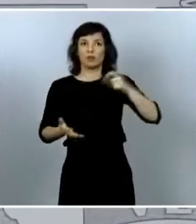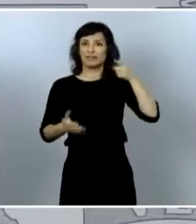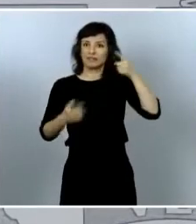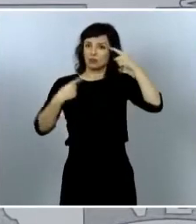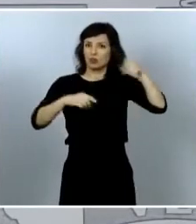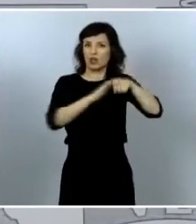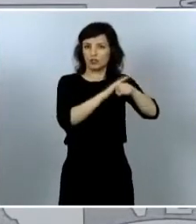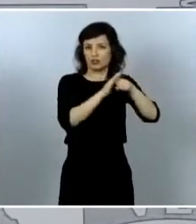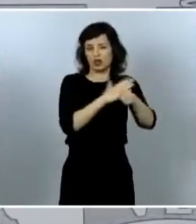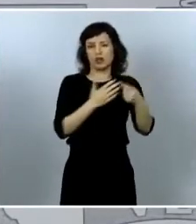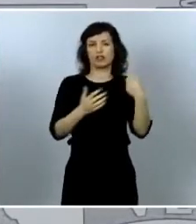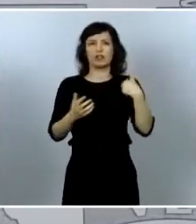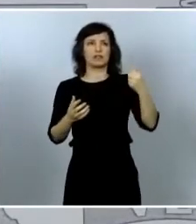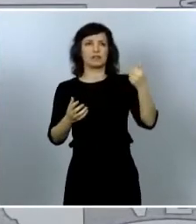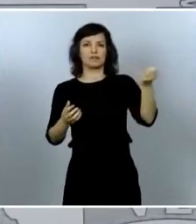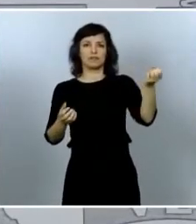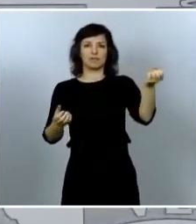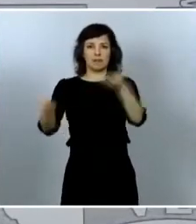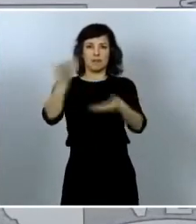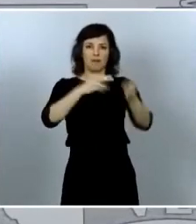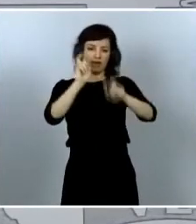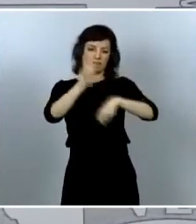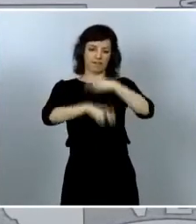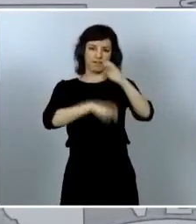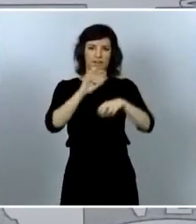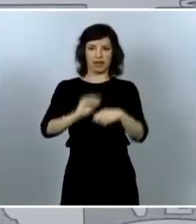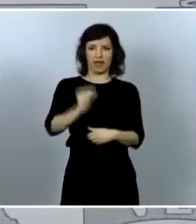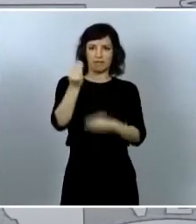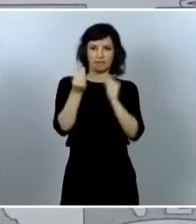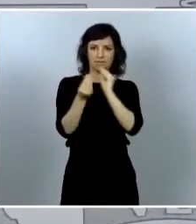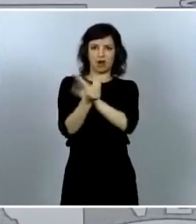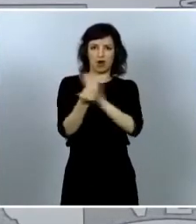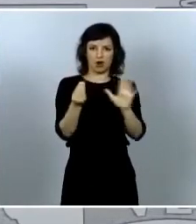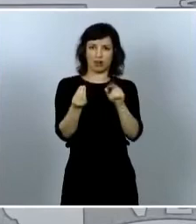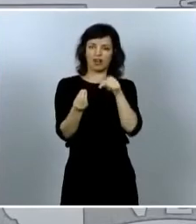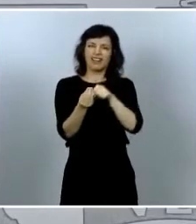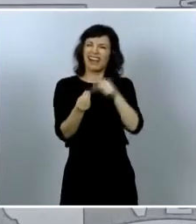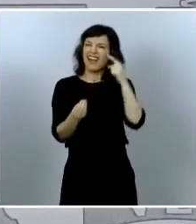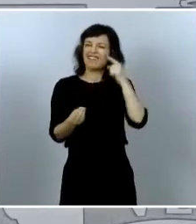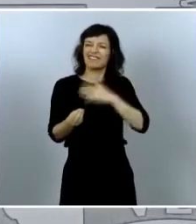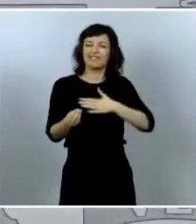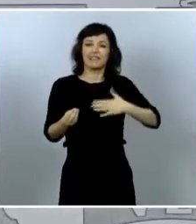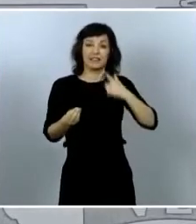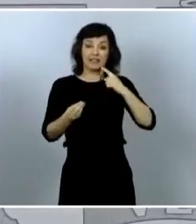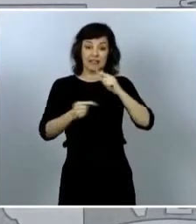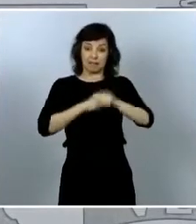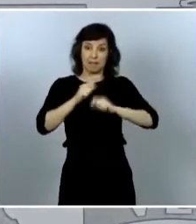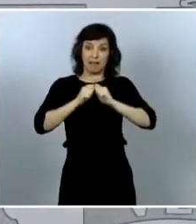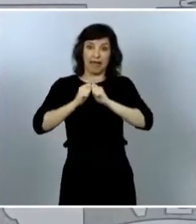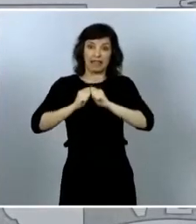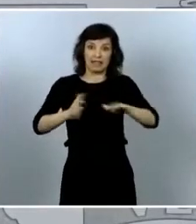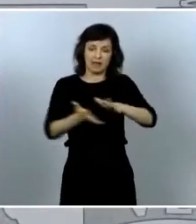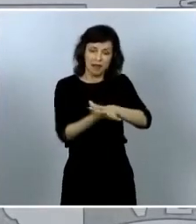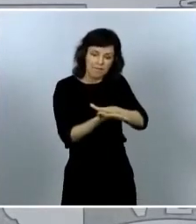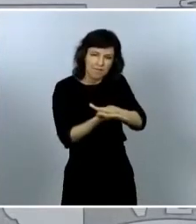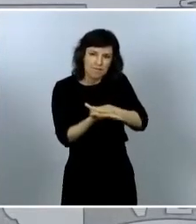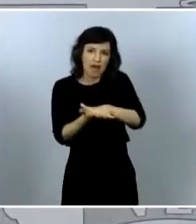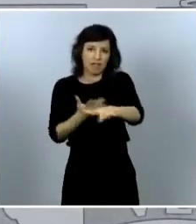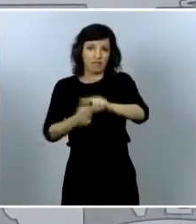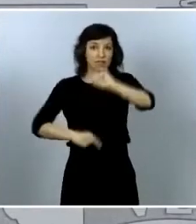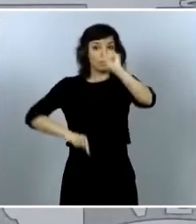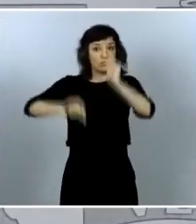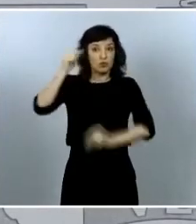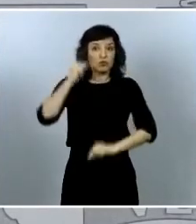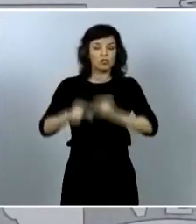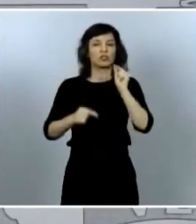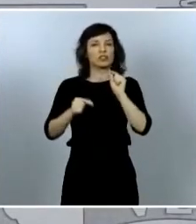buscado reflejar con la mayor fidelidad posible el impacto que la pandemia ha tenido en los presupuestos de todos y cada una de